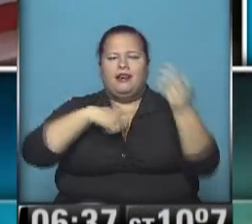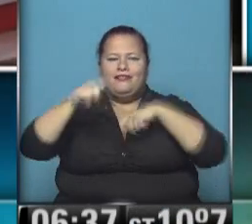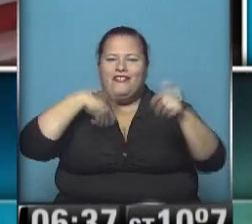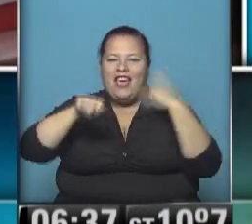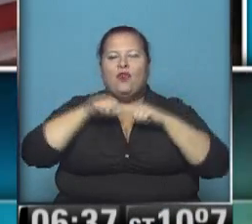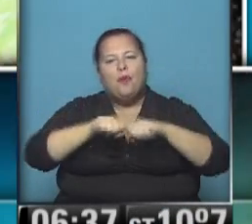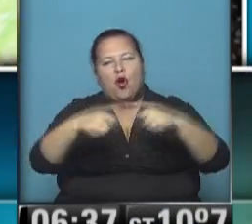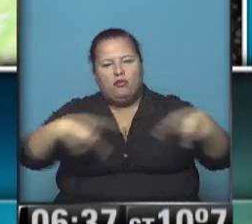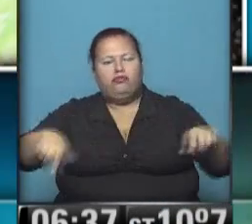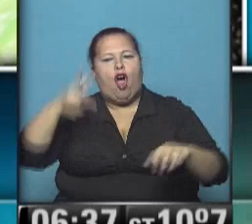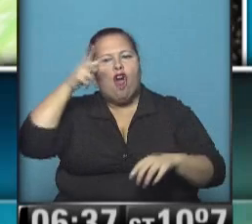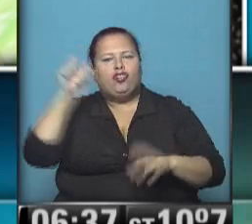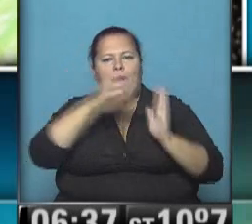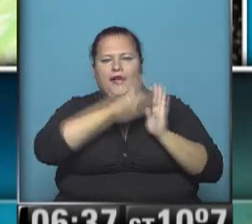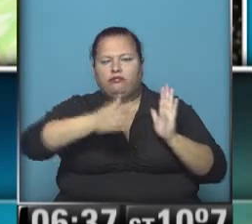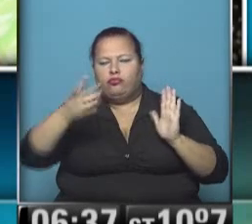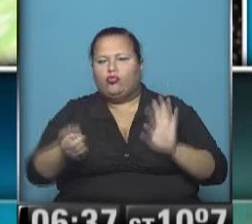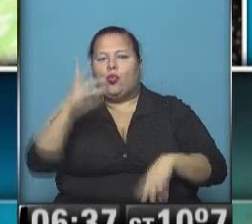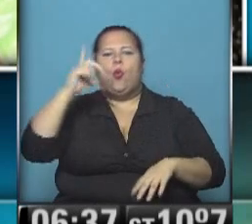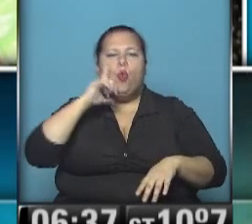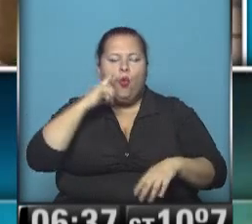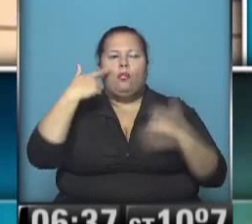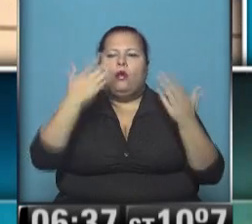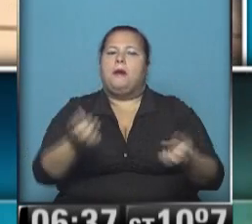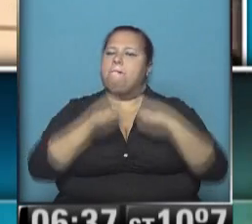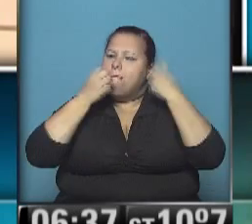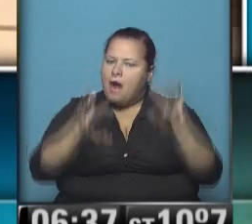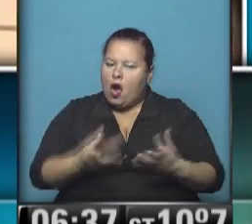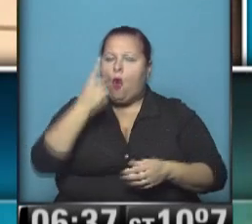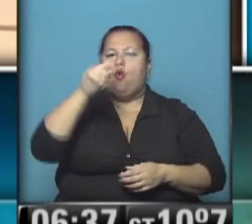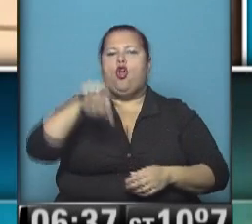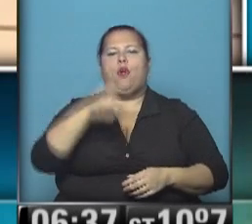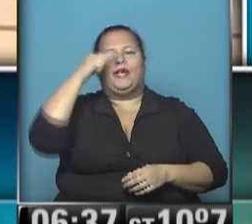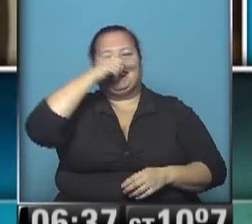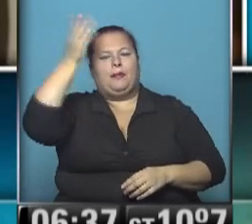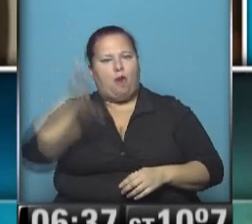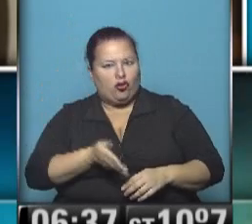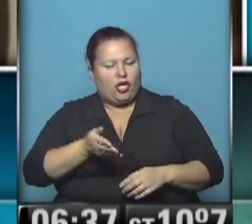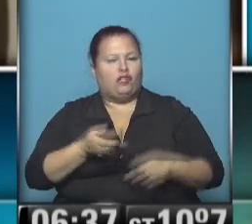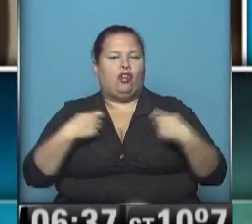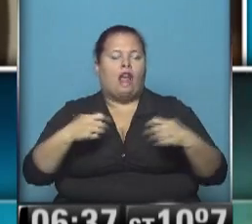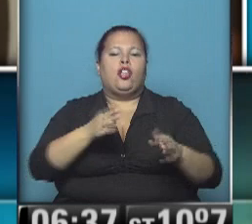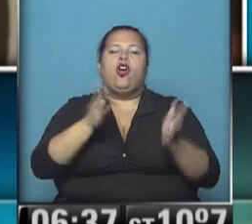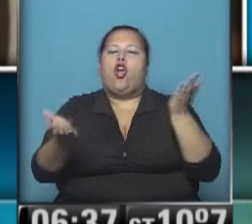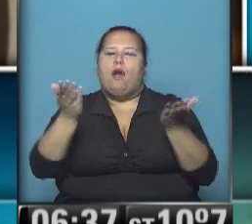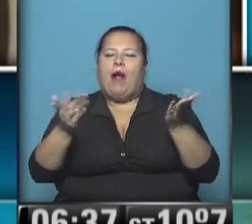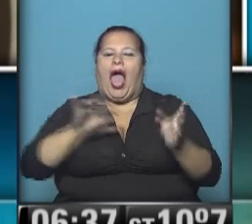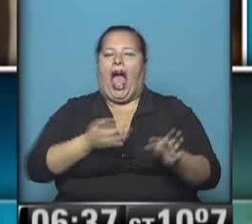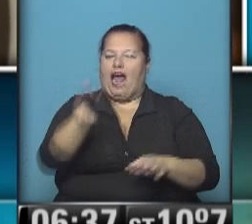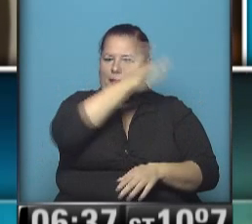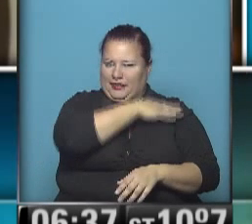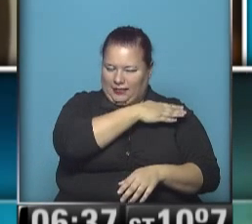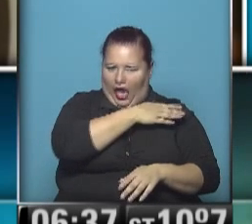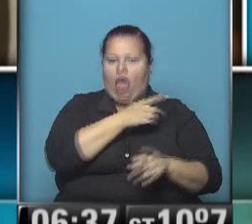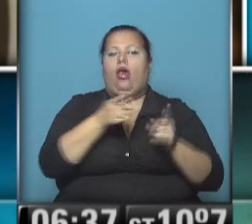minoristas crecieron por octavo mes consecutivo en julio y mostraron una mejora del 1,7% con relación a un año atrás